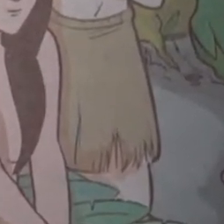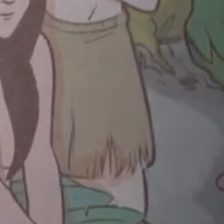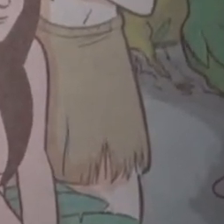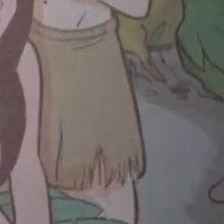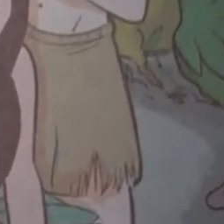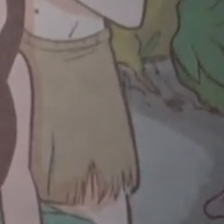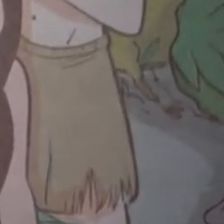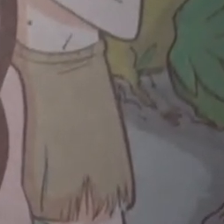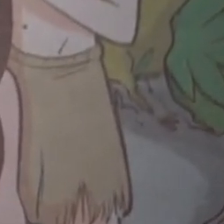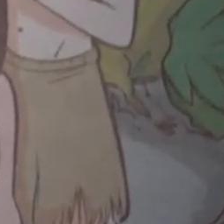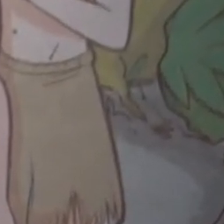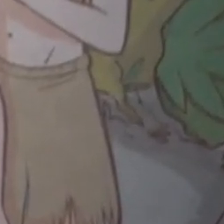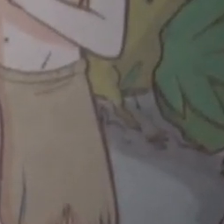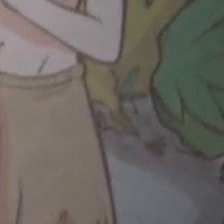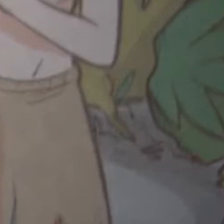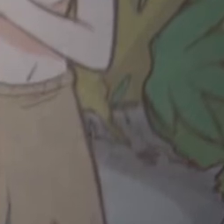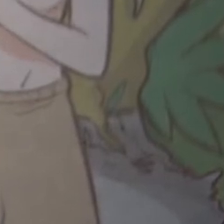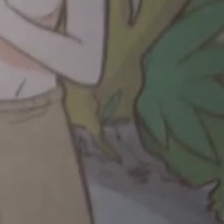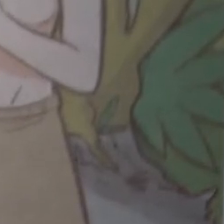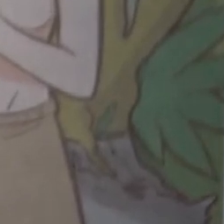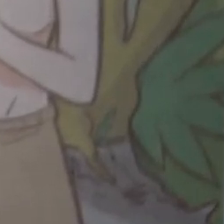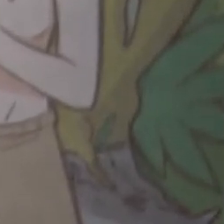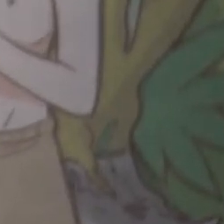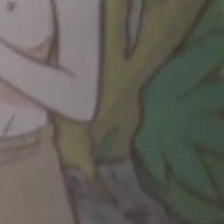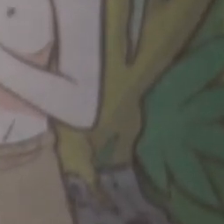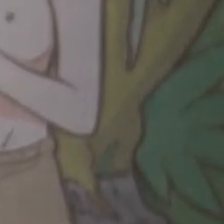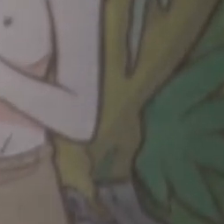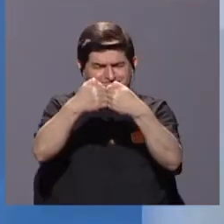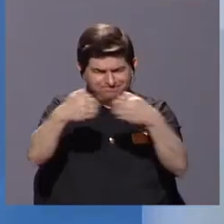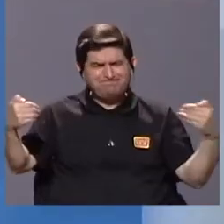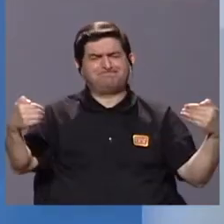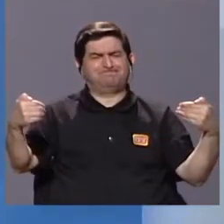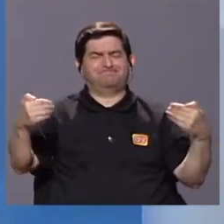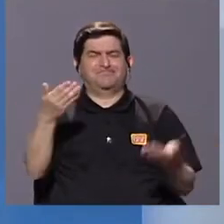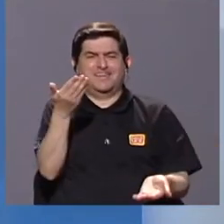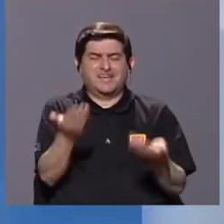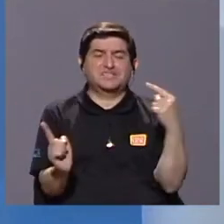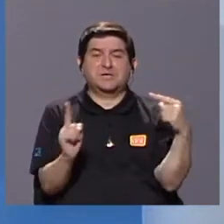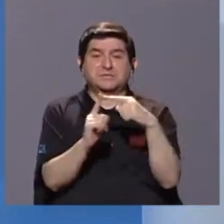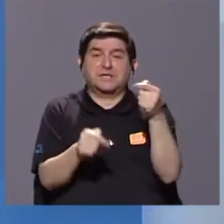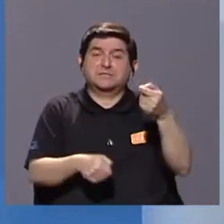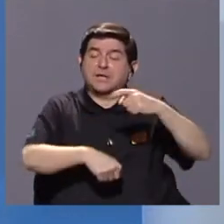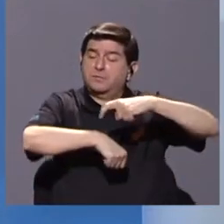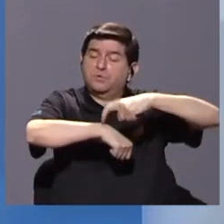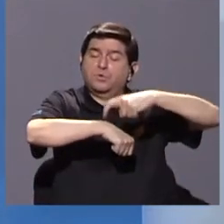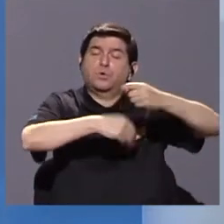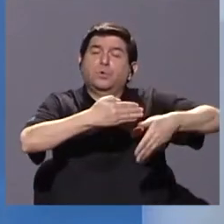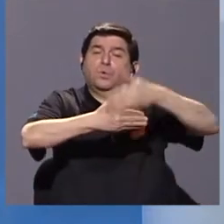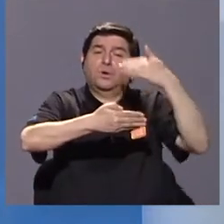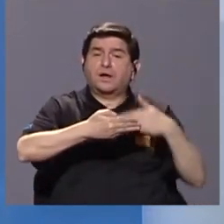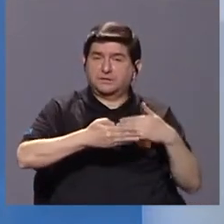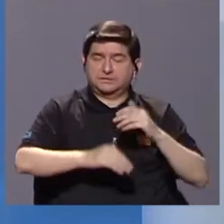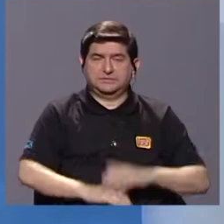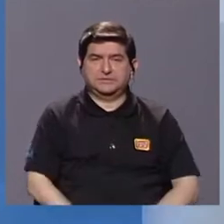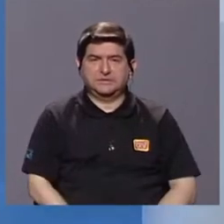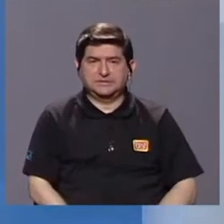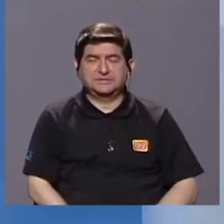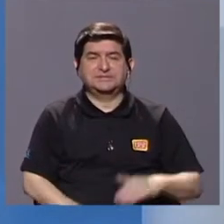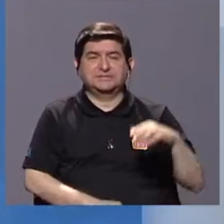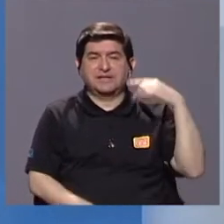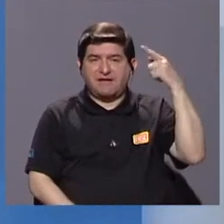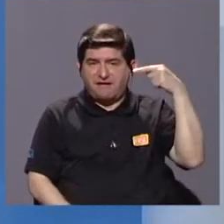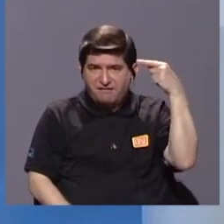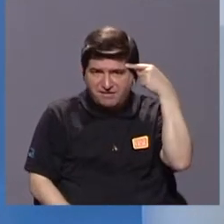difícil. Pero sí, cierto sentido, ellos han estado aislados hasta hace poco porque el Estado